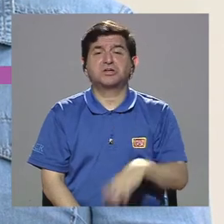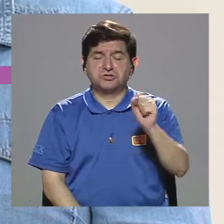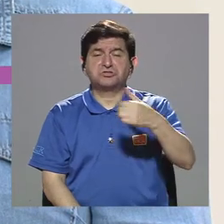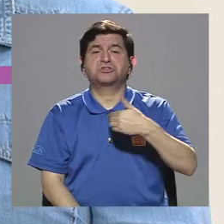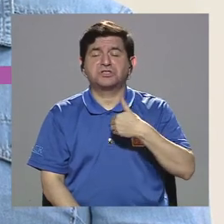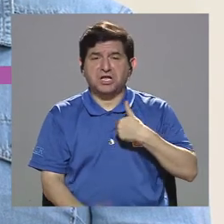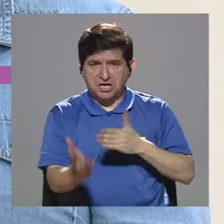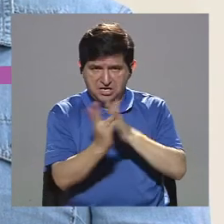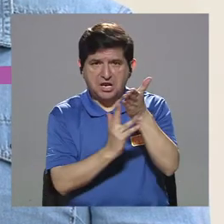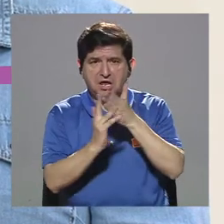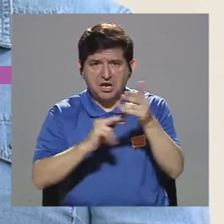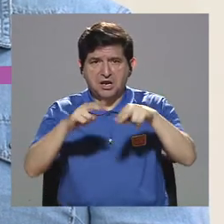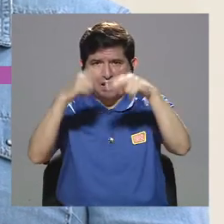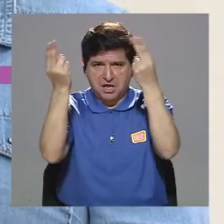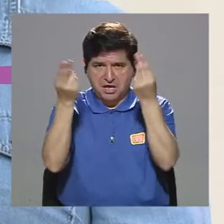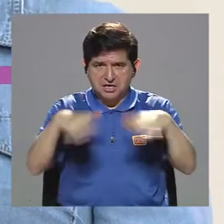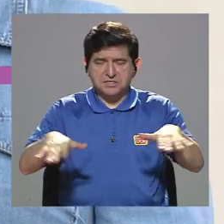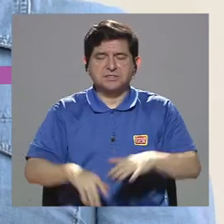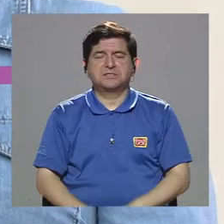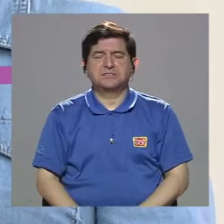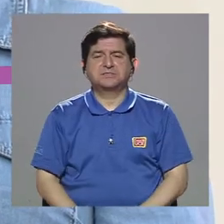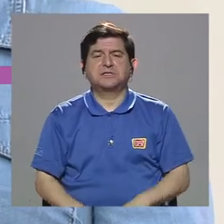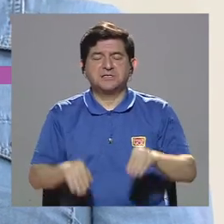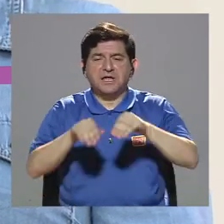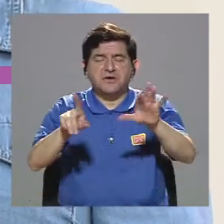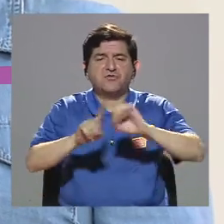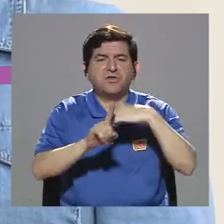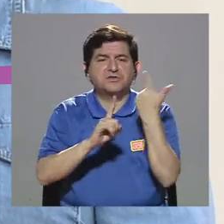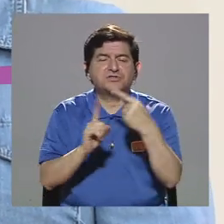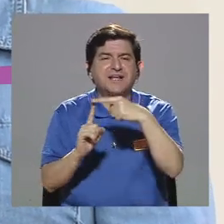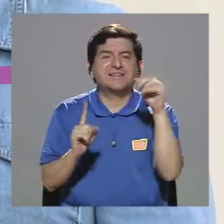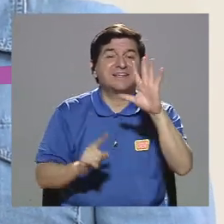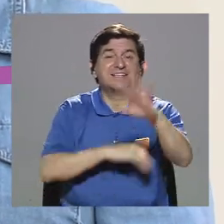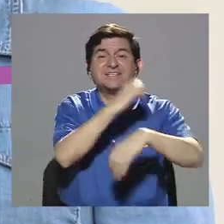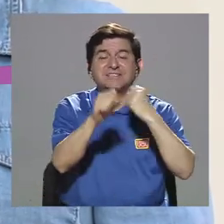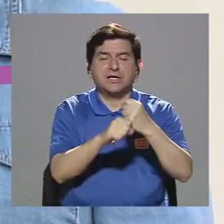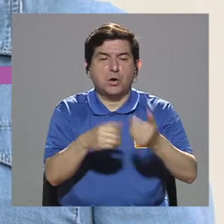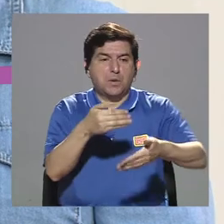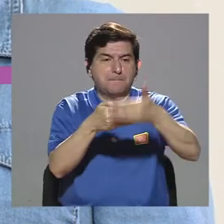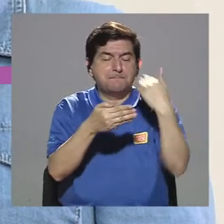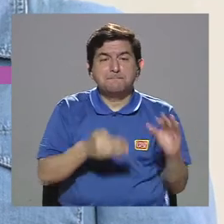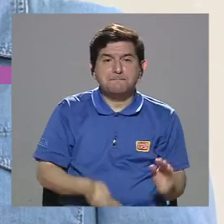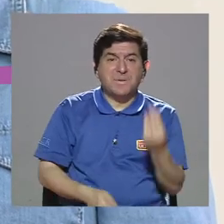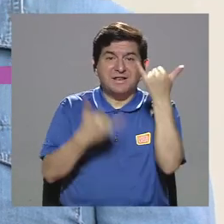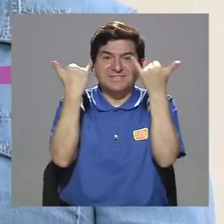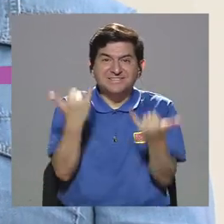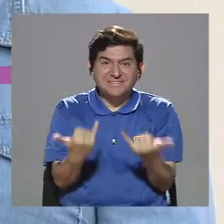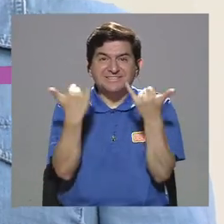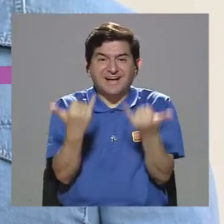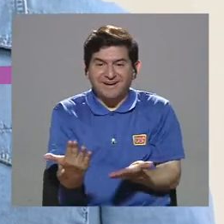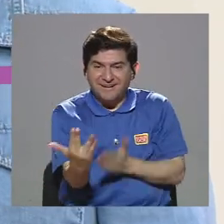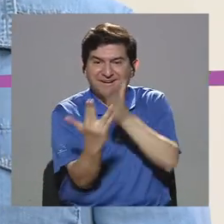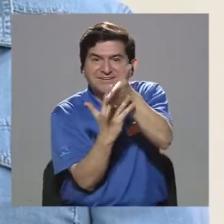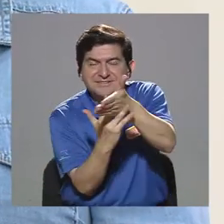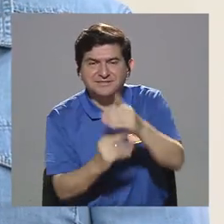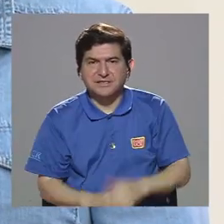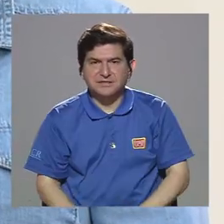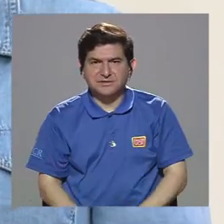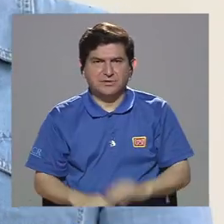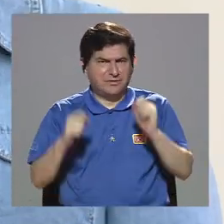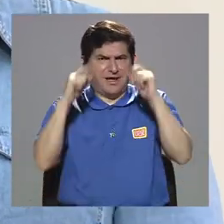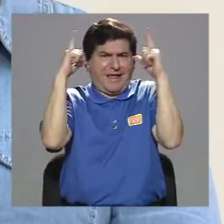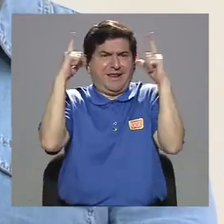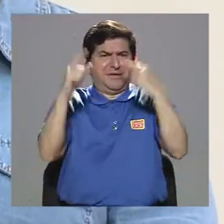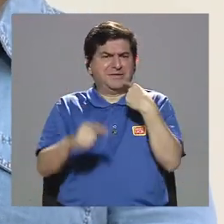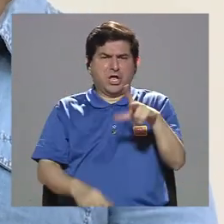tenido el acceso a internet y a redes sociales desde 5 años antes es decir que desde la preadolescencia hay un acceso y aquí no es alarmarnos